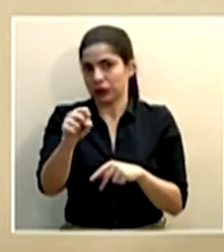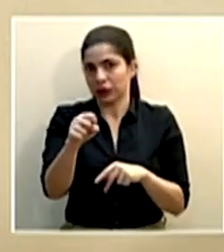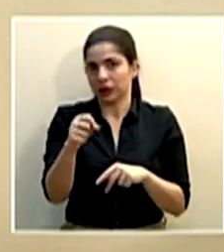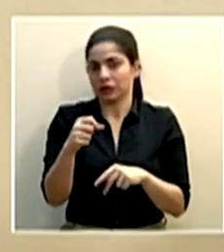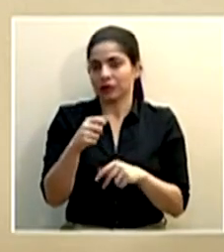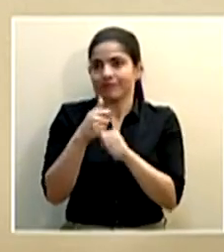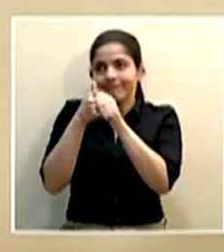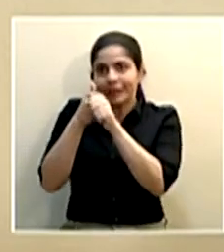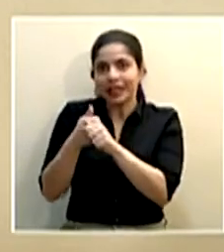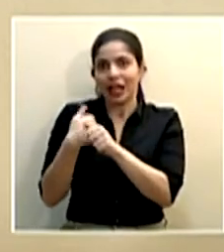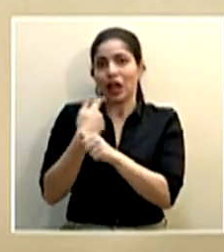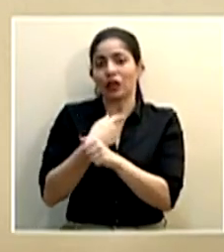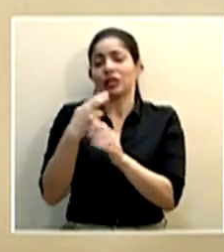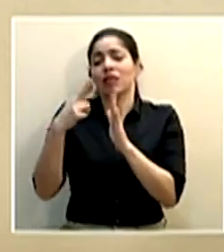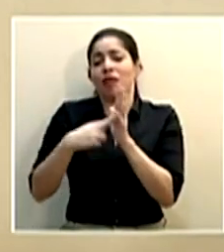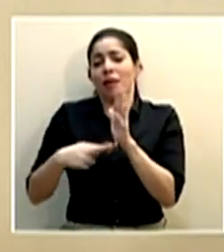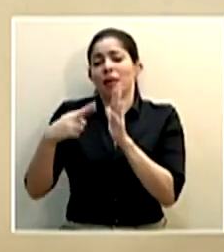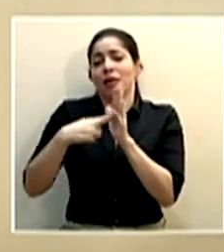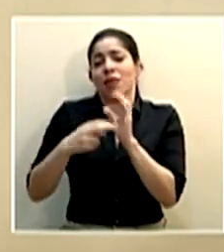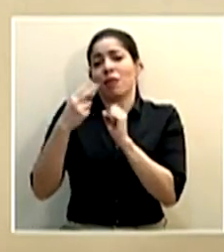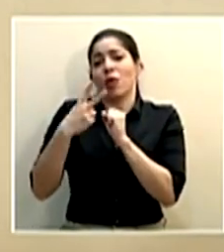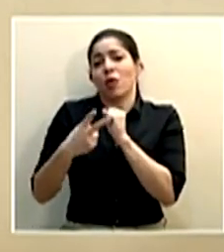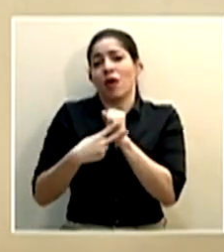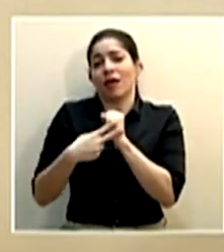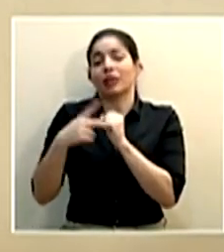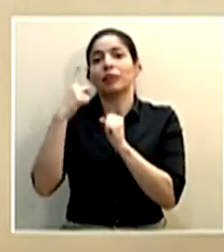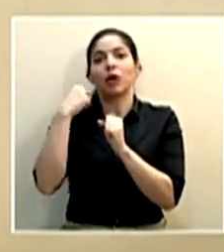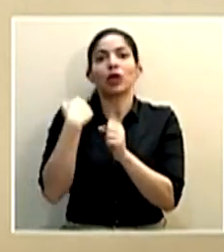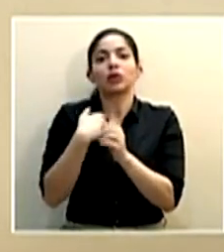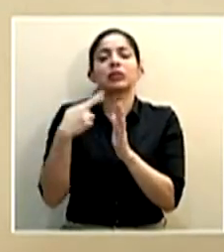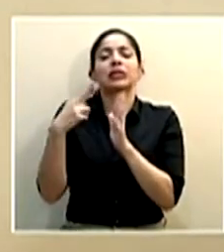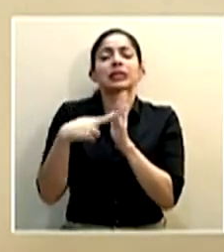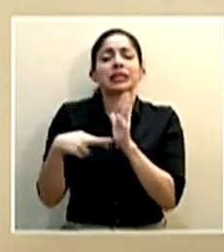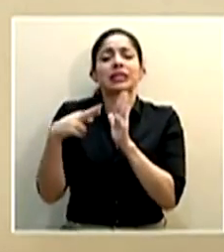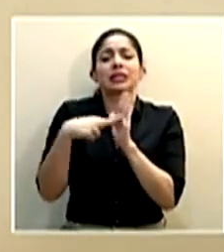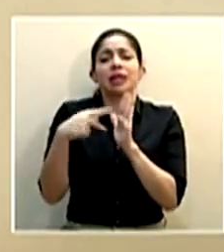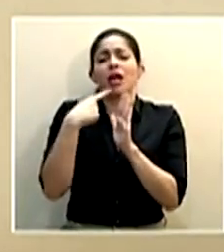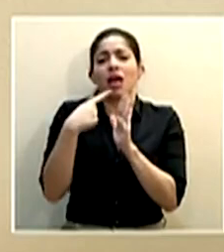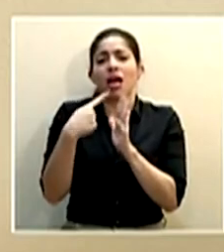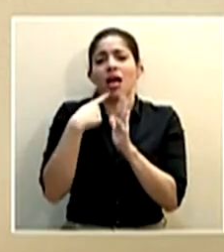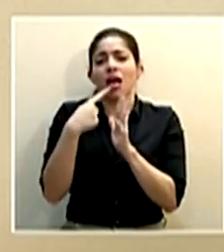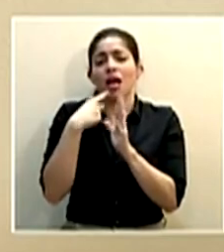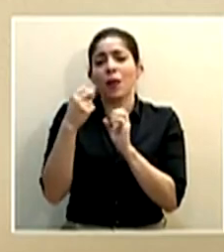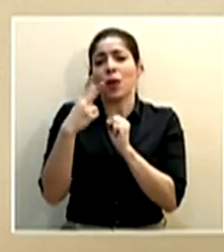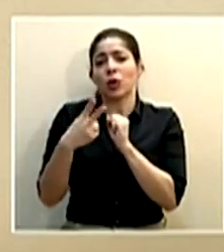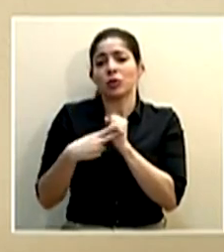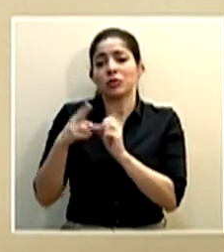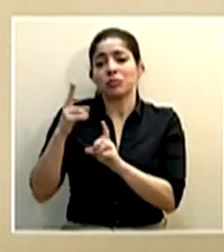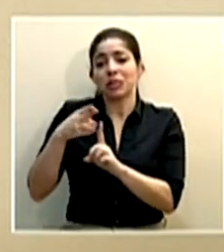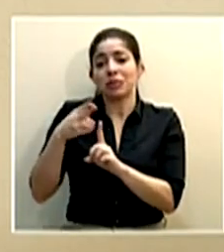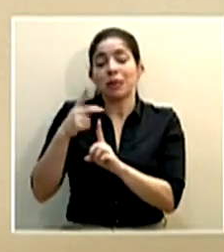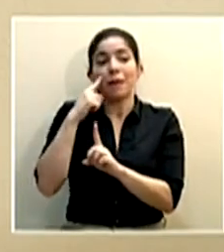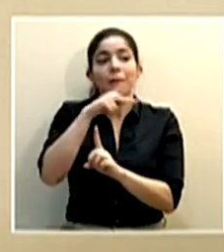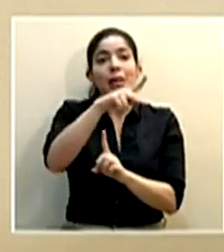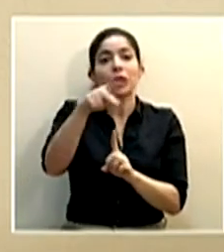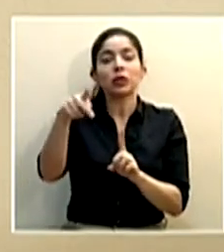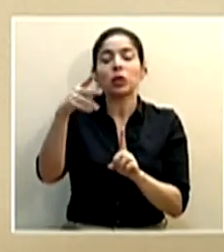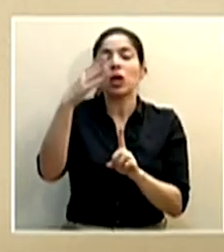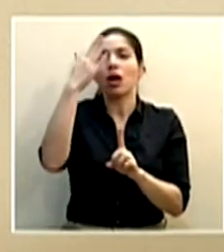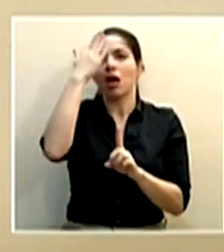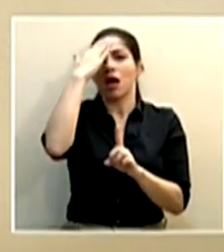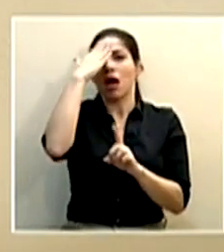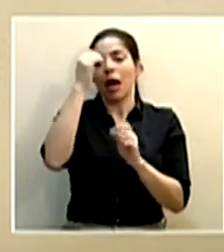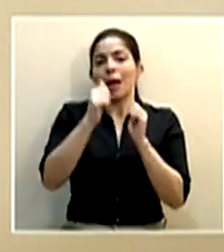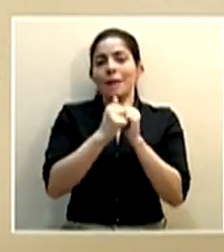estado repitiendo una y otra vez porque en eso se trata también de reiterar de repetir de decir una y otra vez para que cada vez haya más